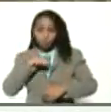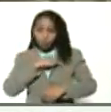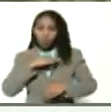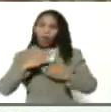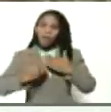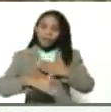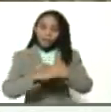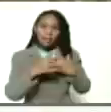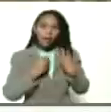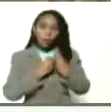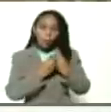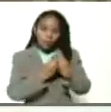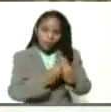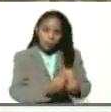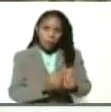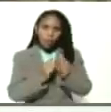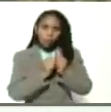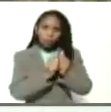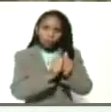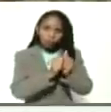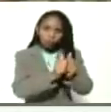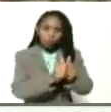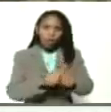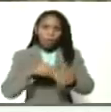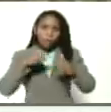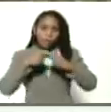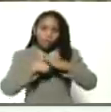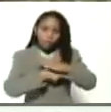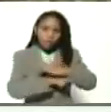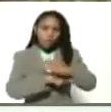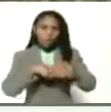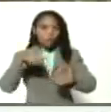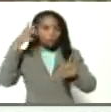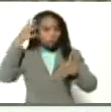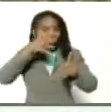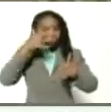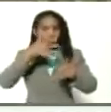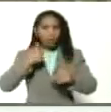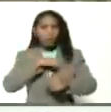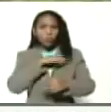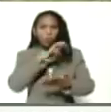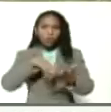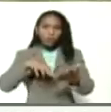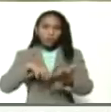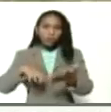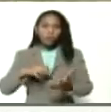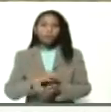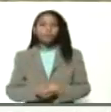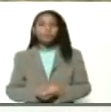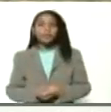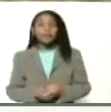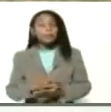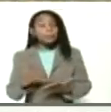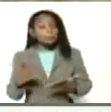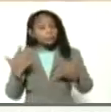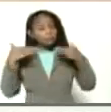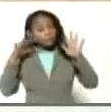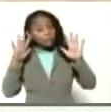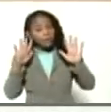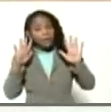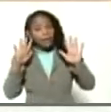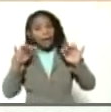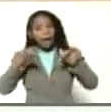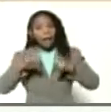hacia el acompañamiento hacia la profundización hacia la formación de nuestros campesinos y campesinas y que por supuesto a